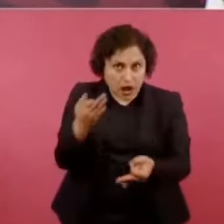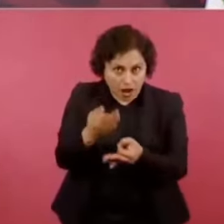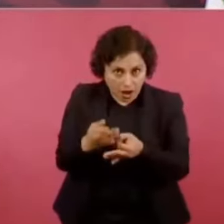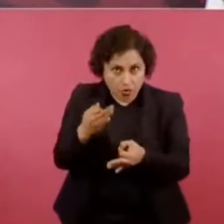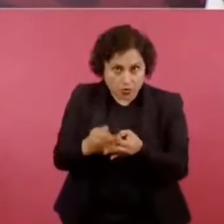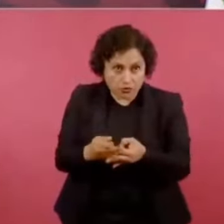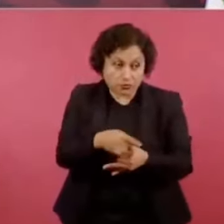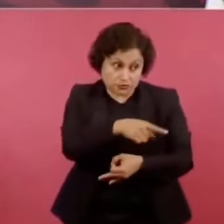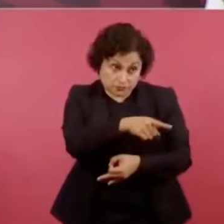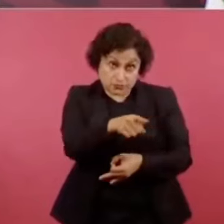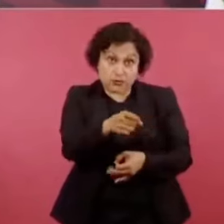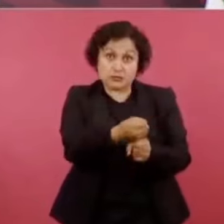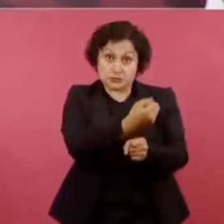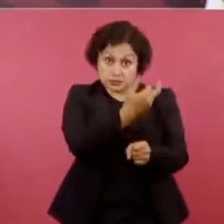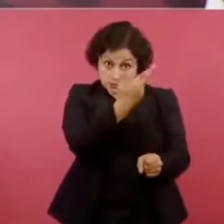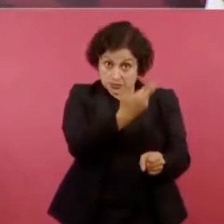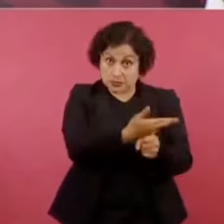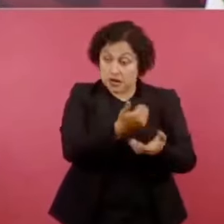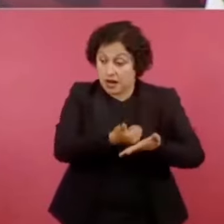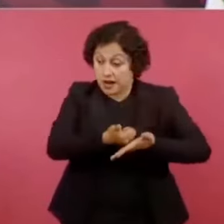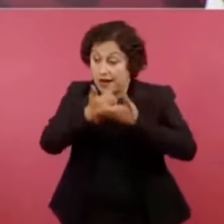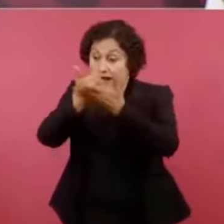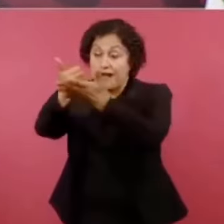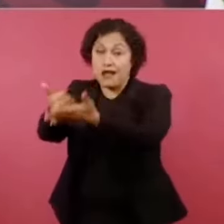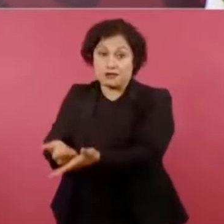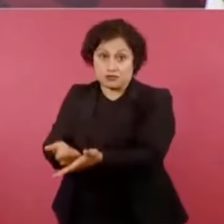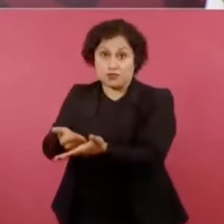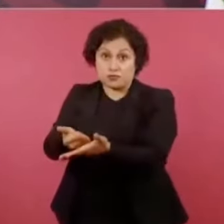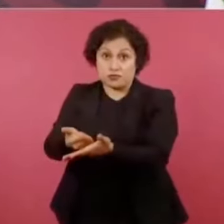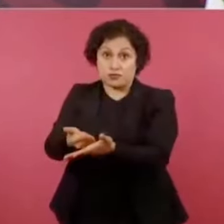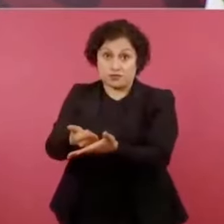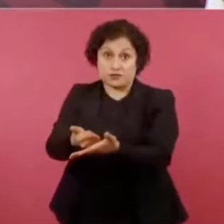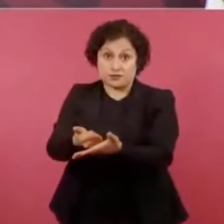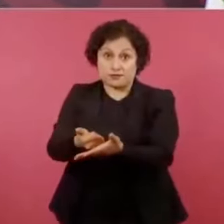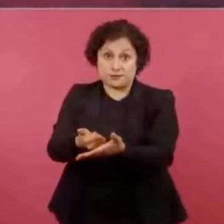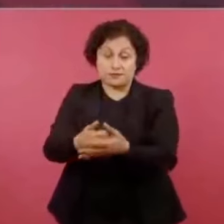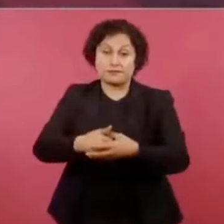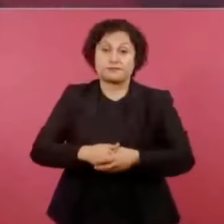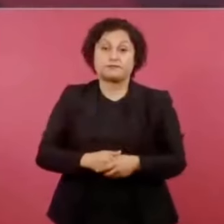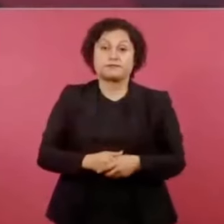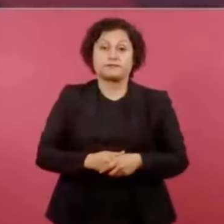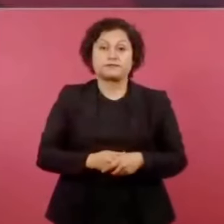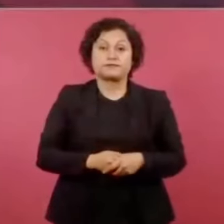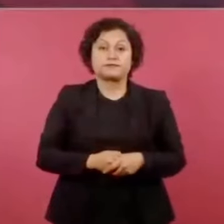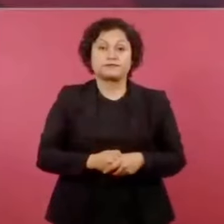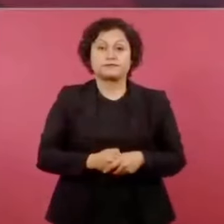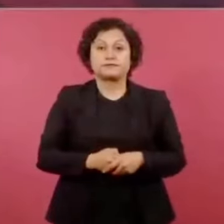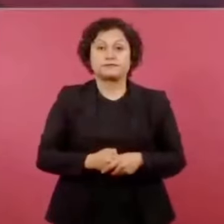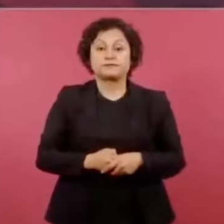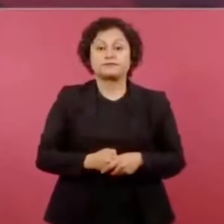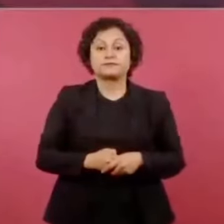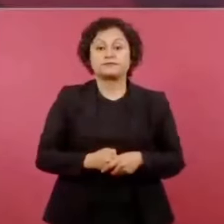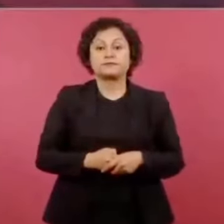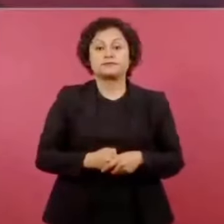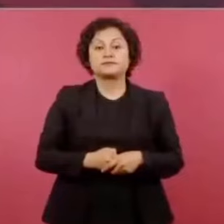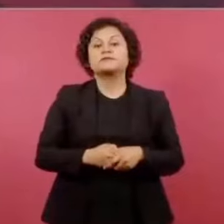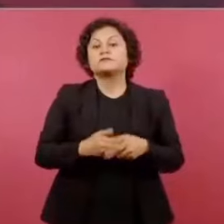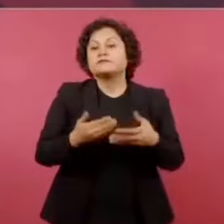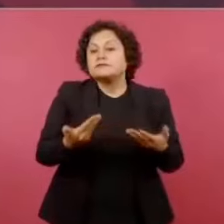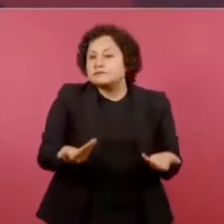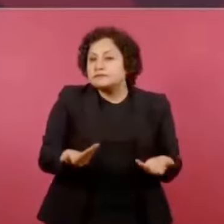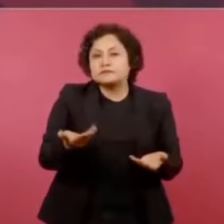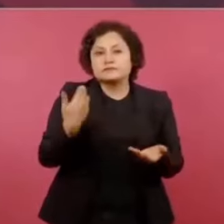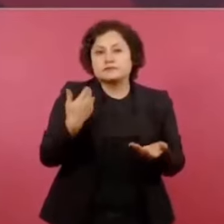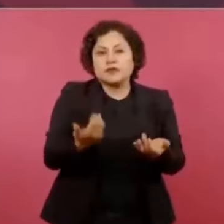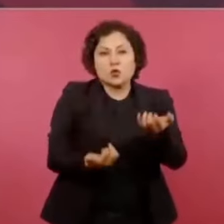los de la Secretaría de la Defensa ayudando en incendios, ahí